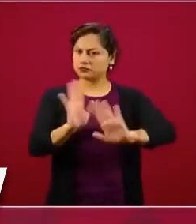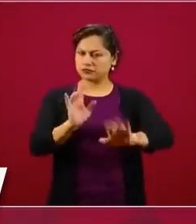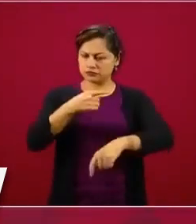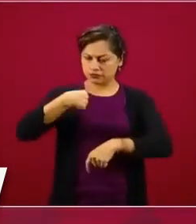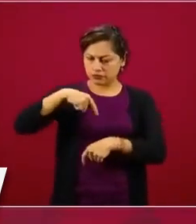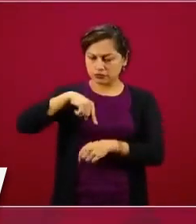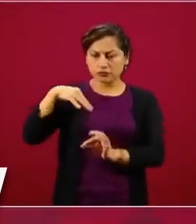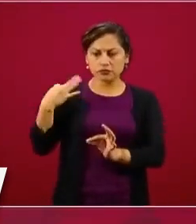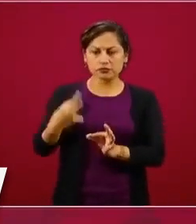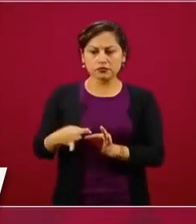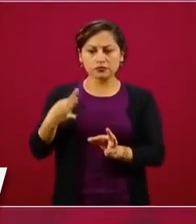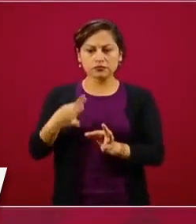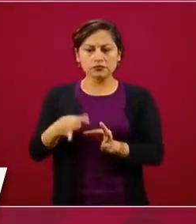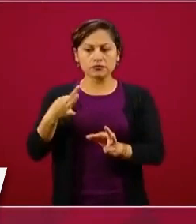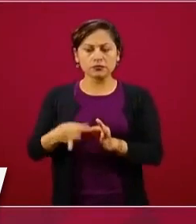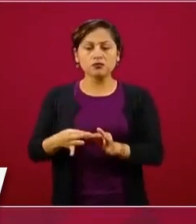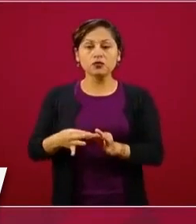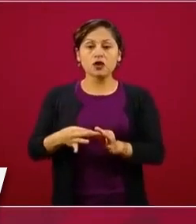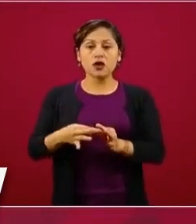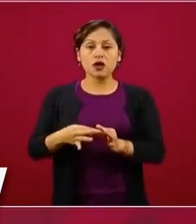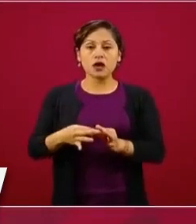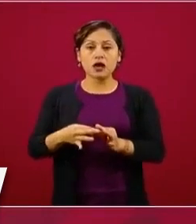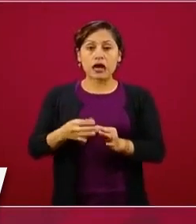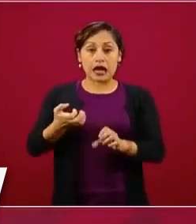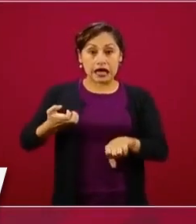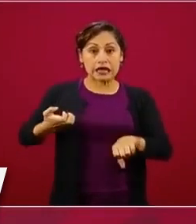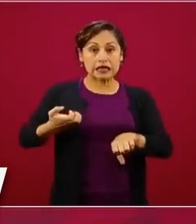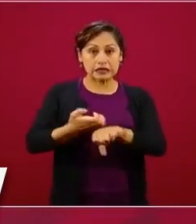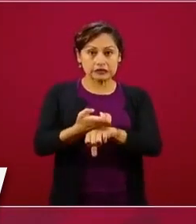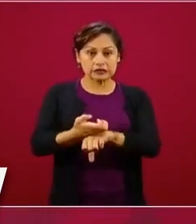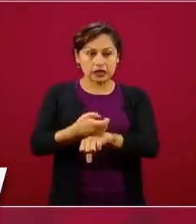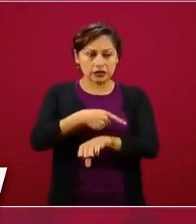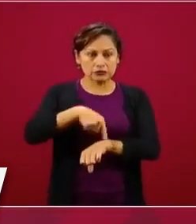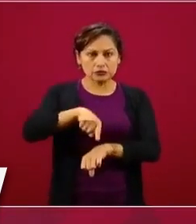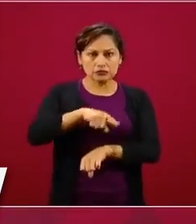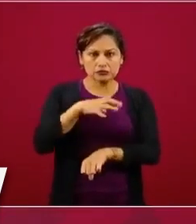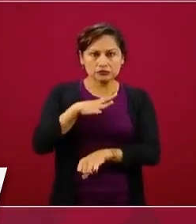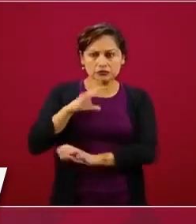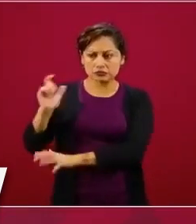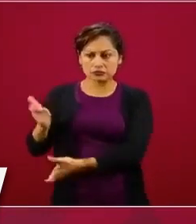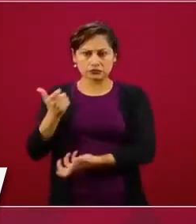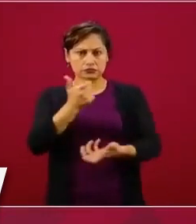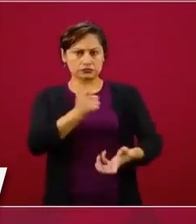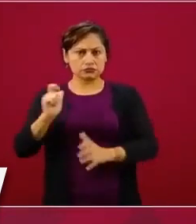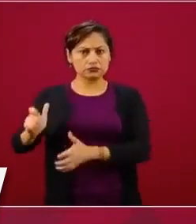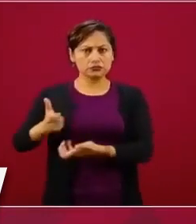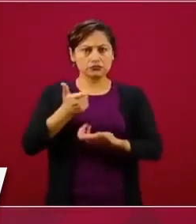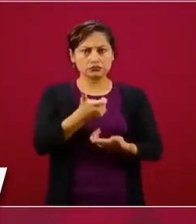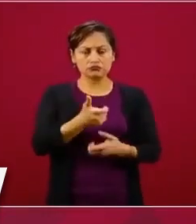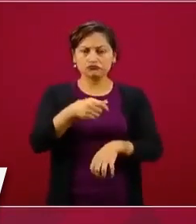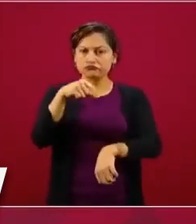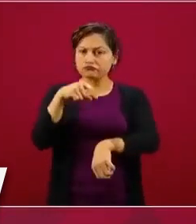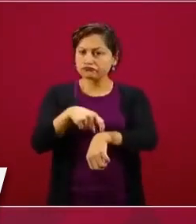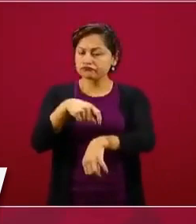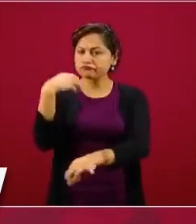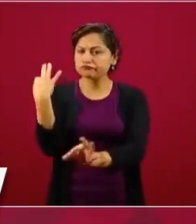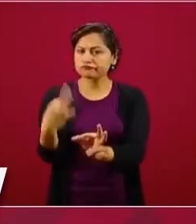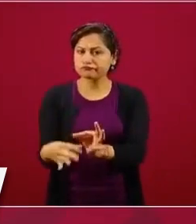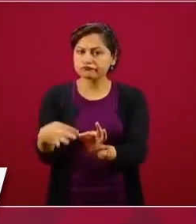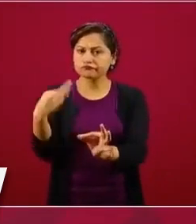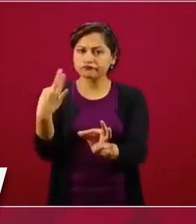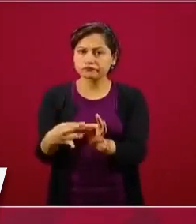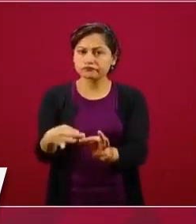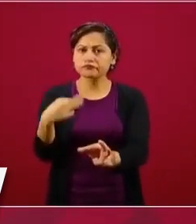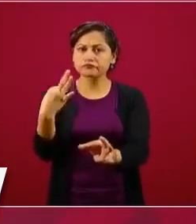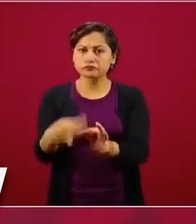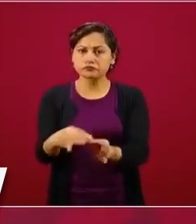Los estados están recibiendo sus participaciones en tiempo, en forma, de